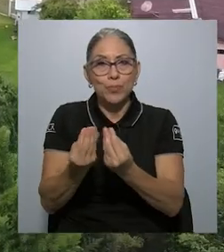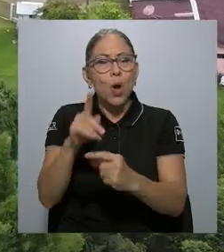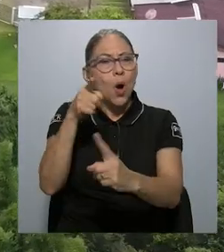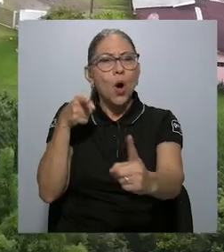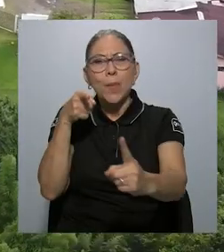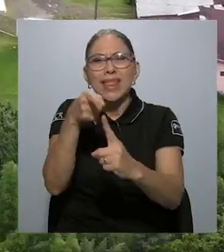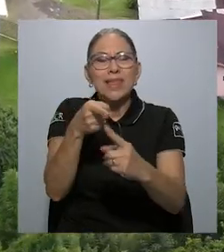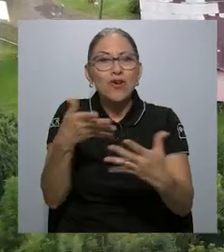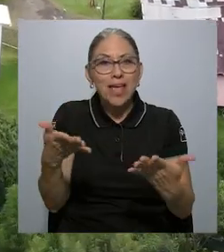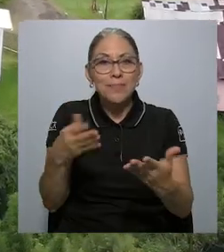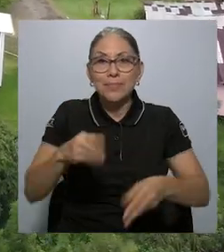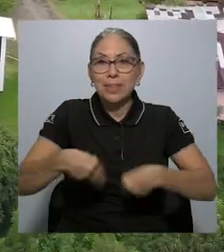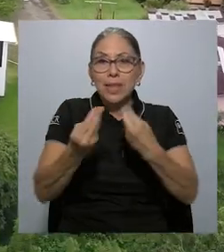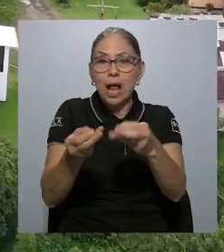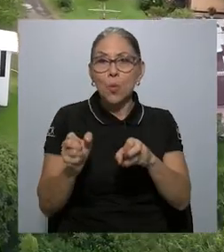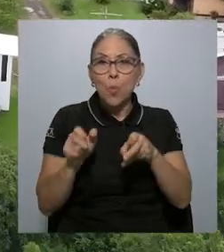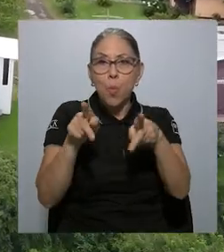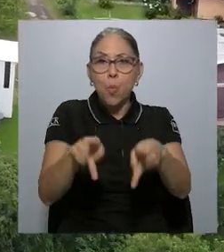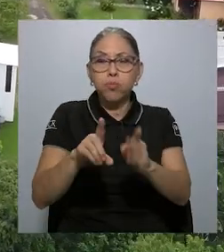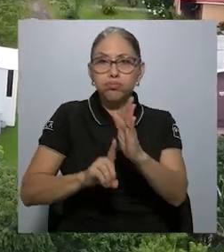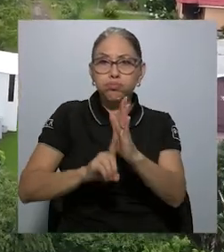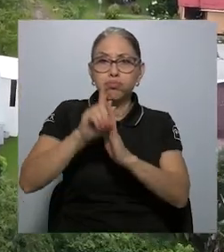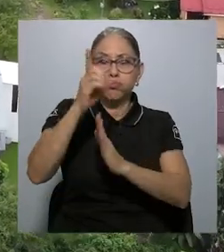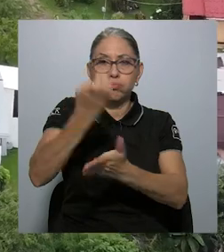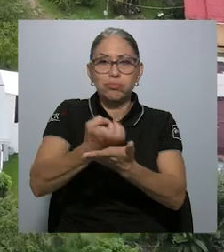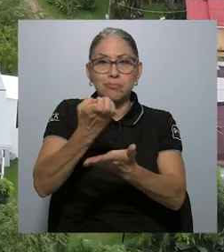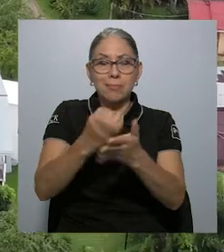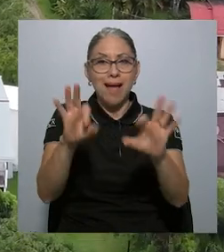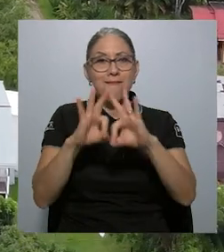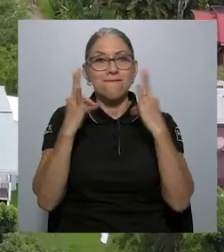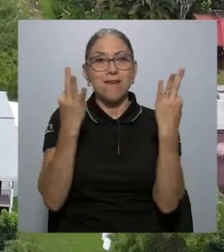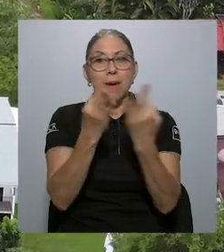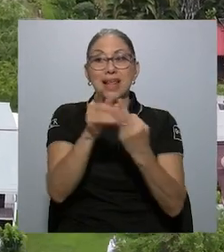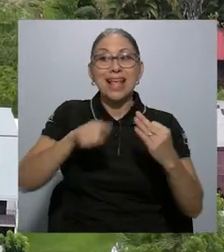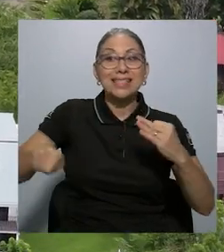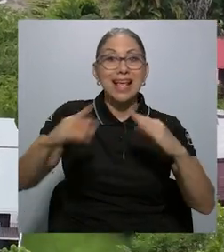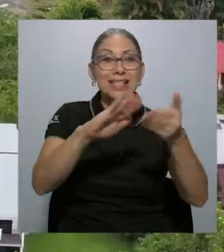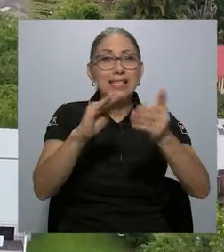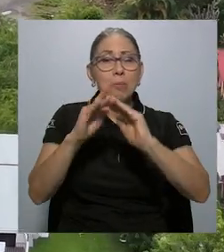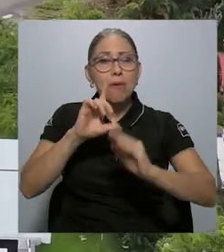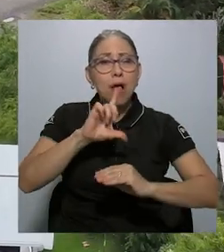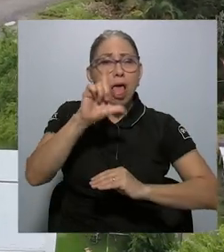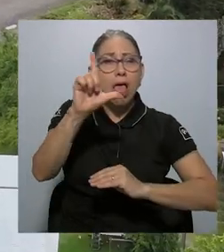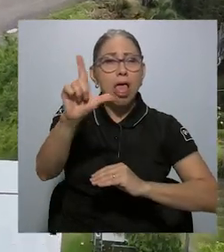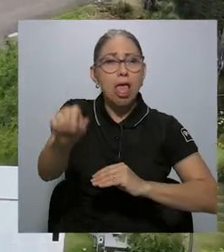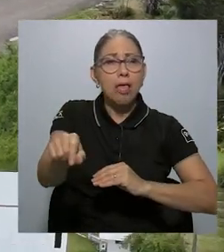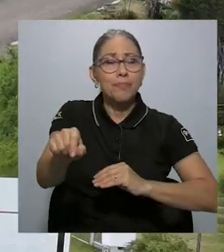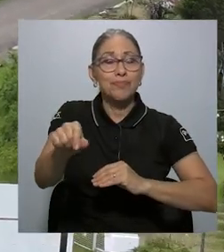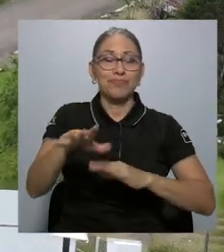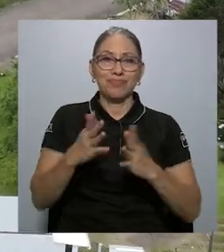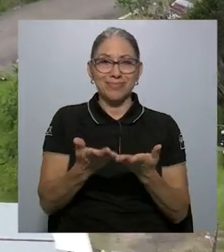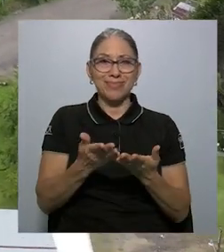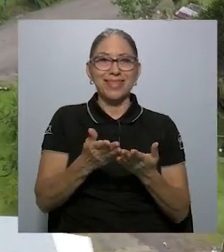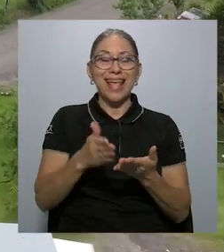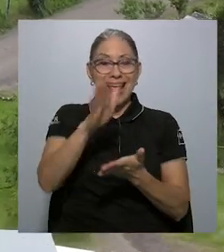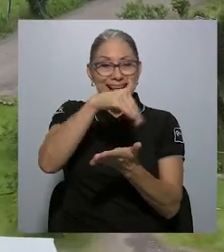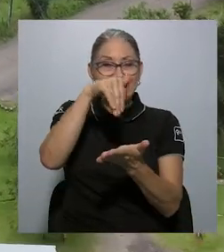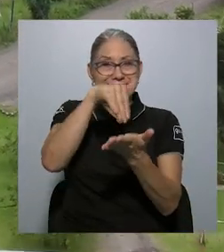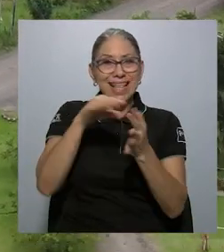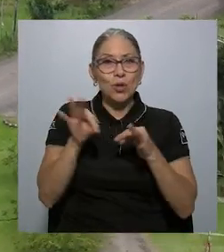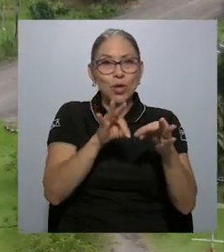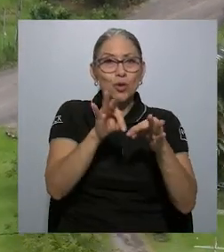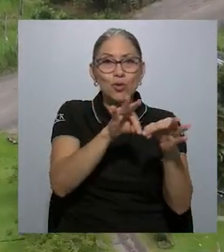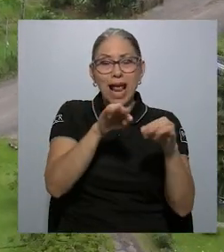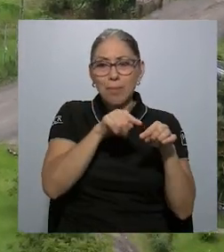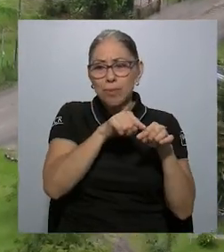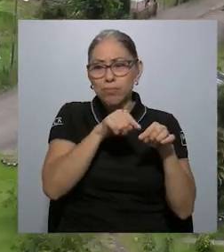Su objetivo es brindar oportunidades de desarrollo económico a las familias de este pueblo rural situado a una hora y quince